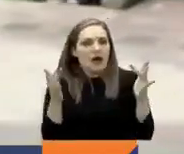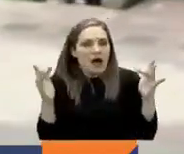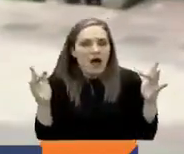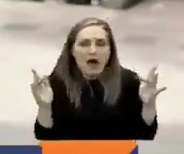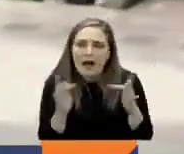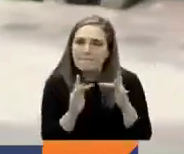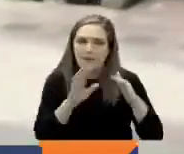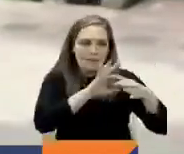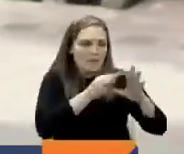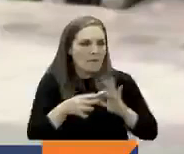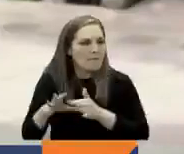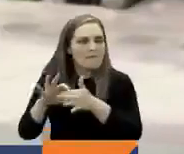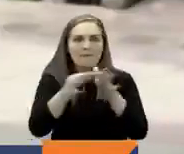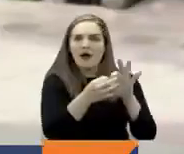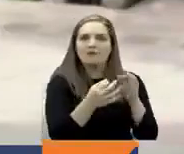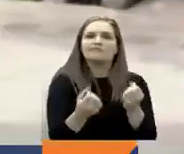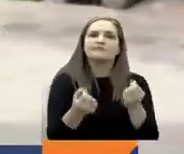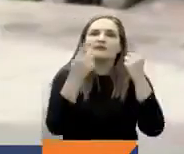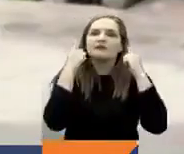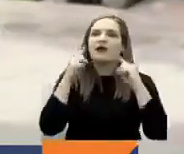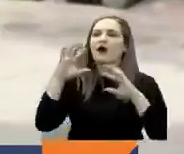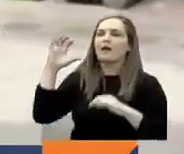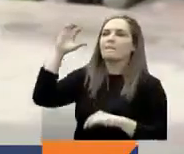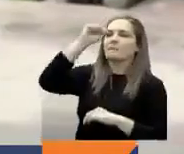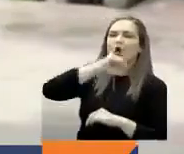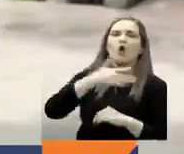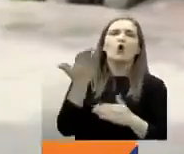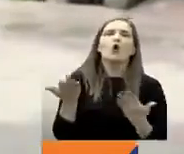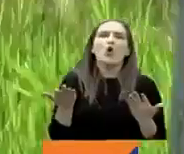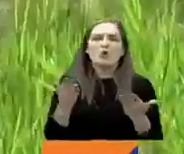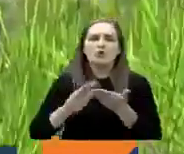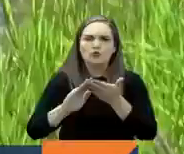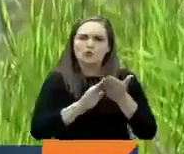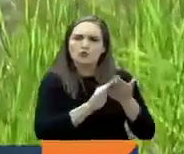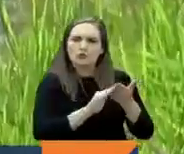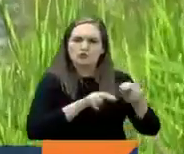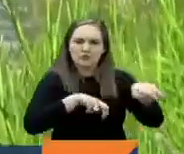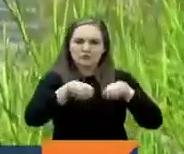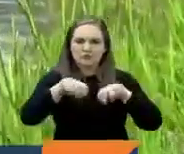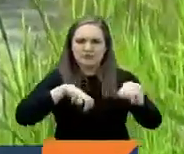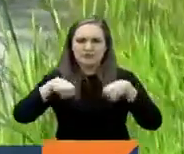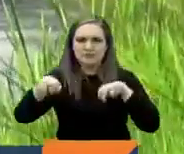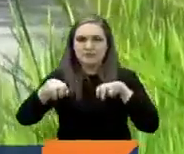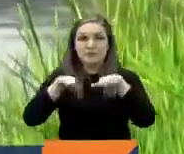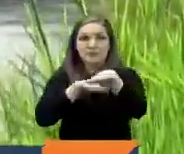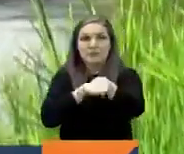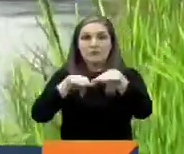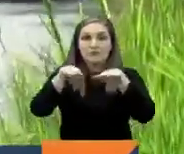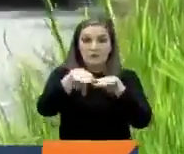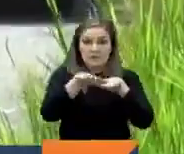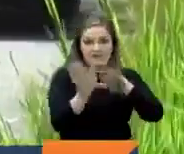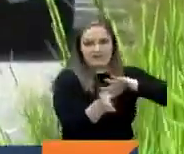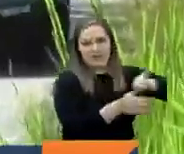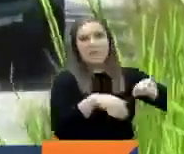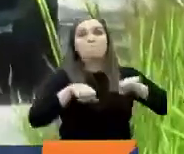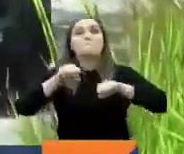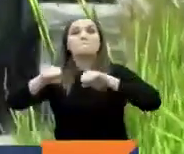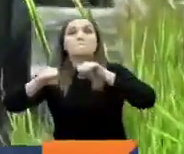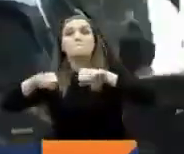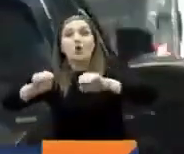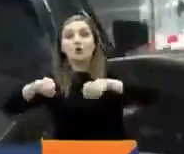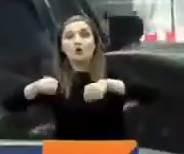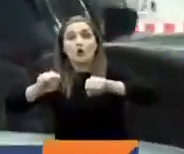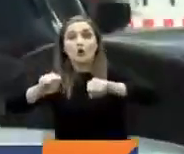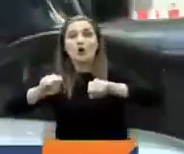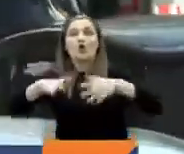del territorio al entender y reconocer la necesidad en materia de movilidad. Para las motocicletas de dos y cuatro tiempos, el pico y placa